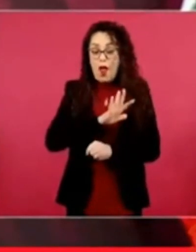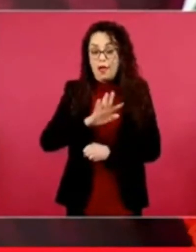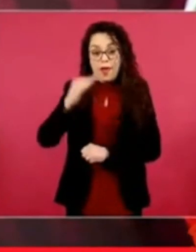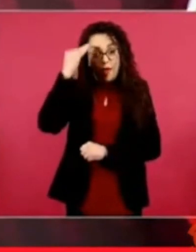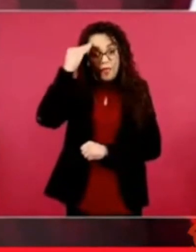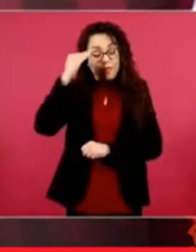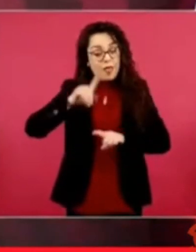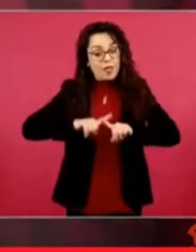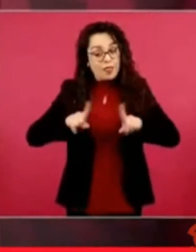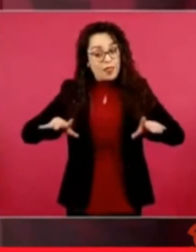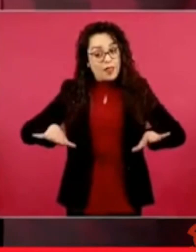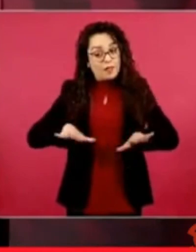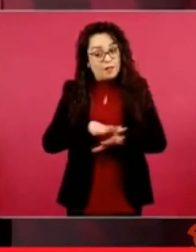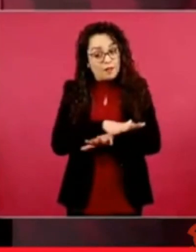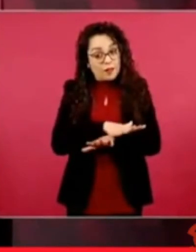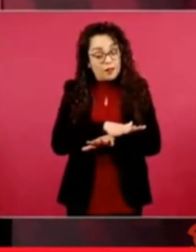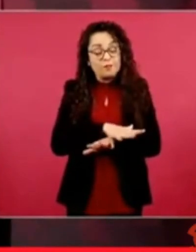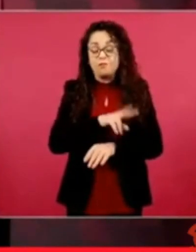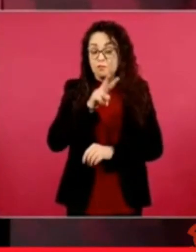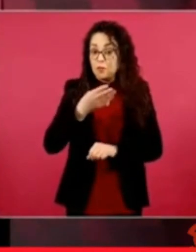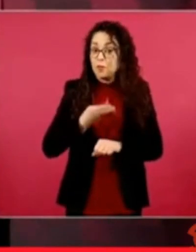interesantes,